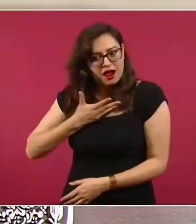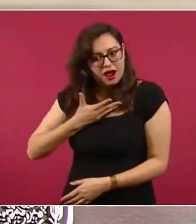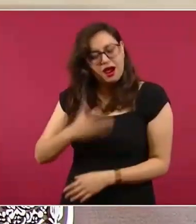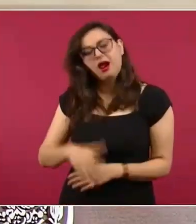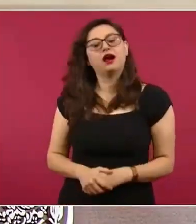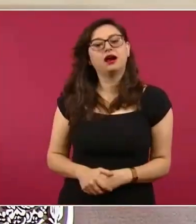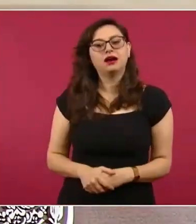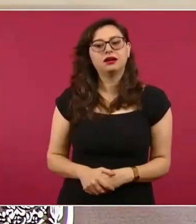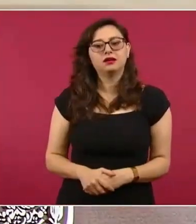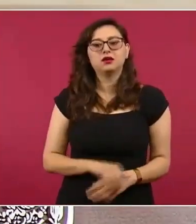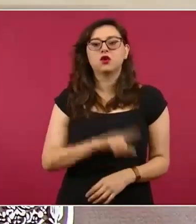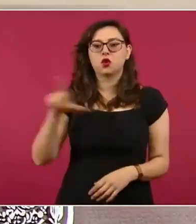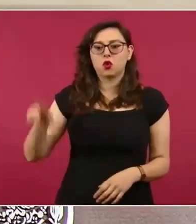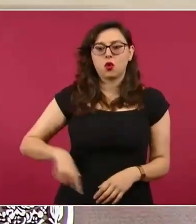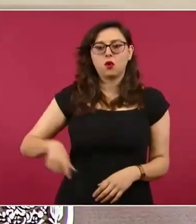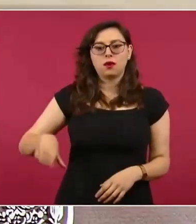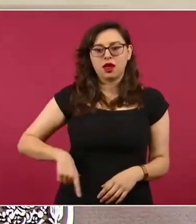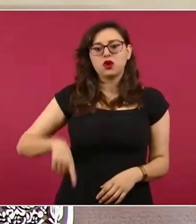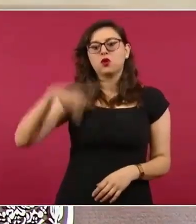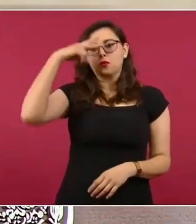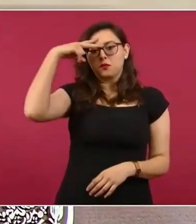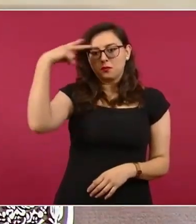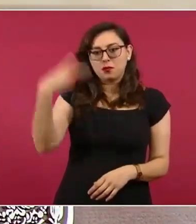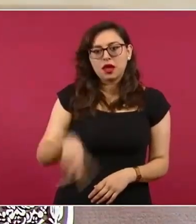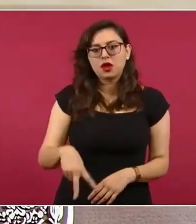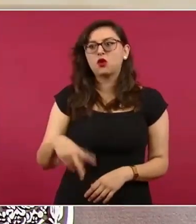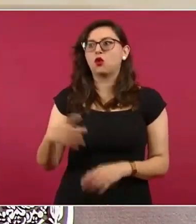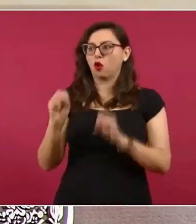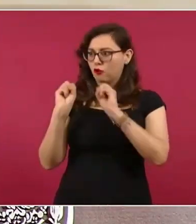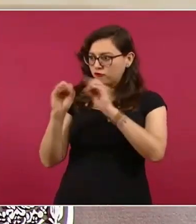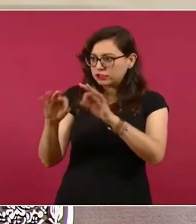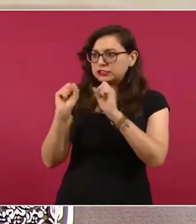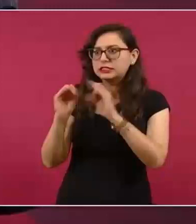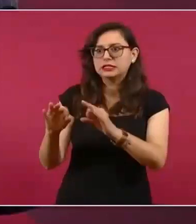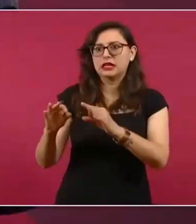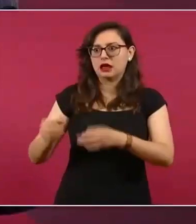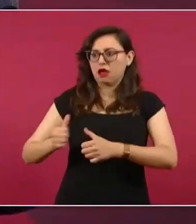una oficina de inteligencia.